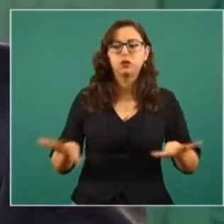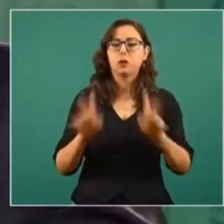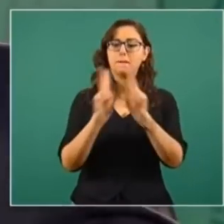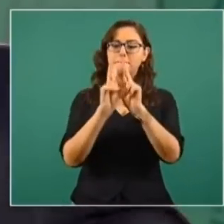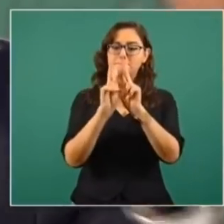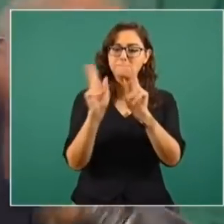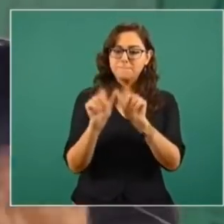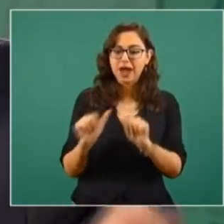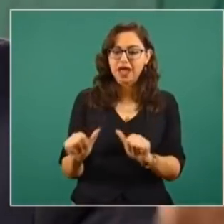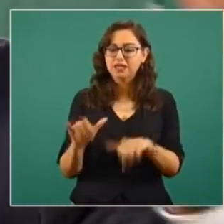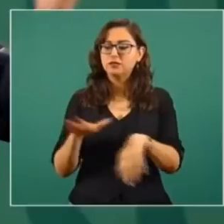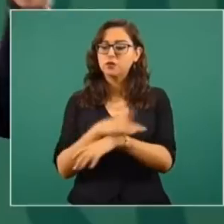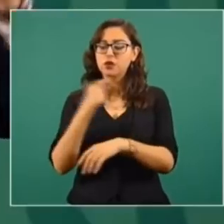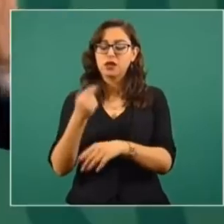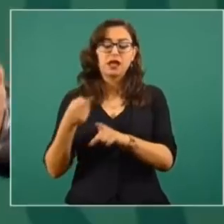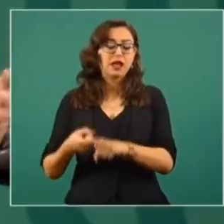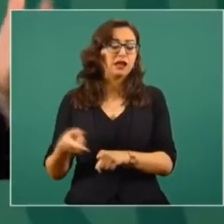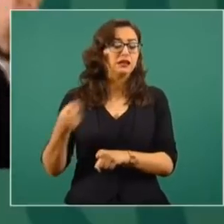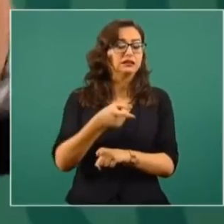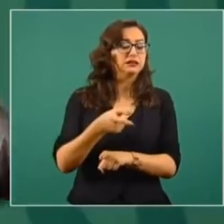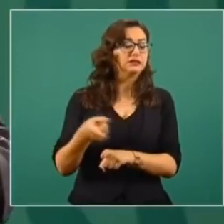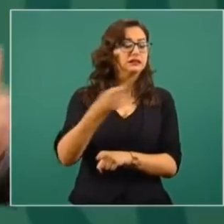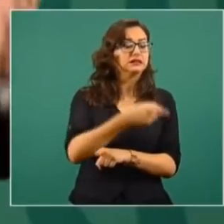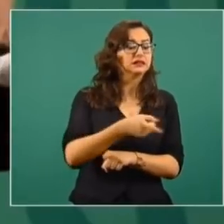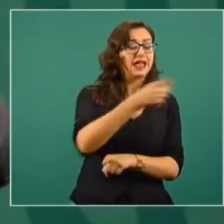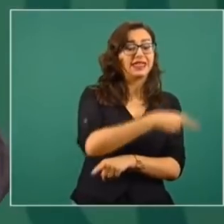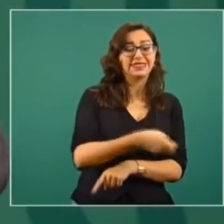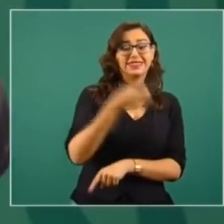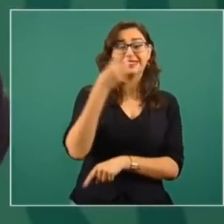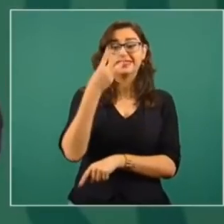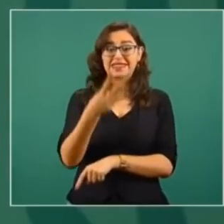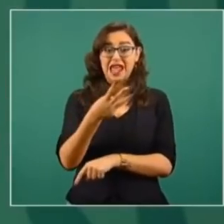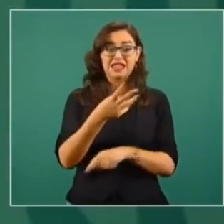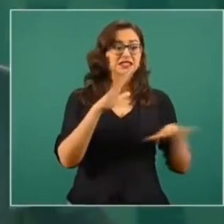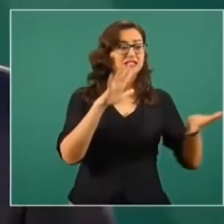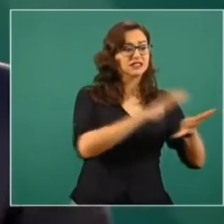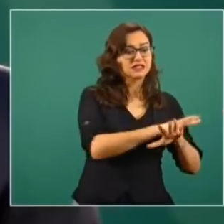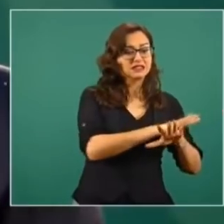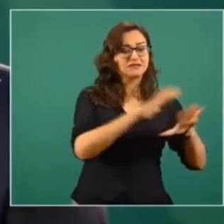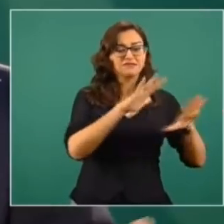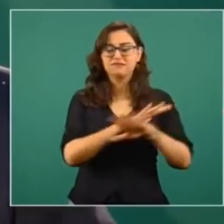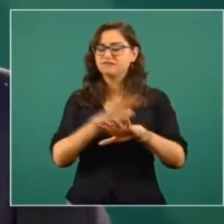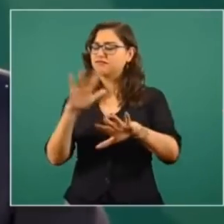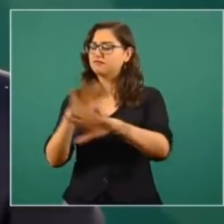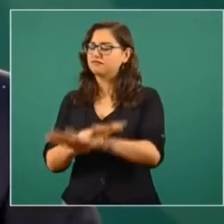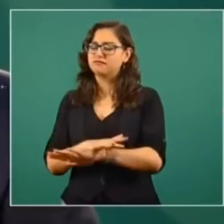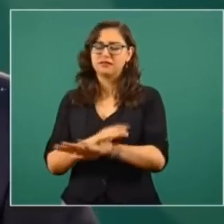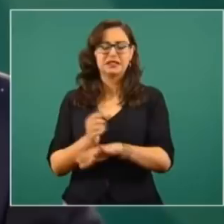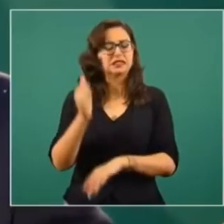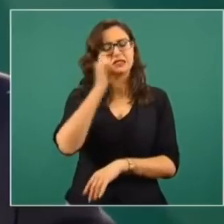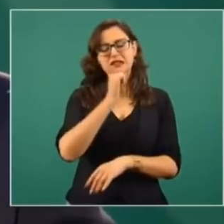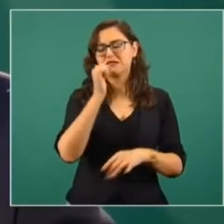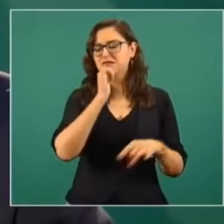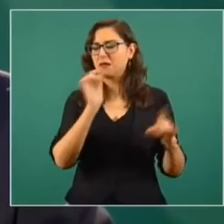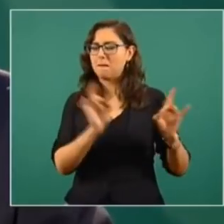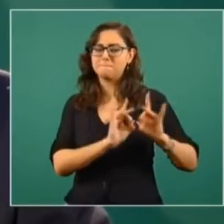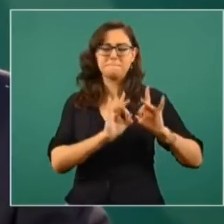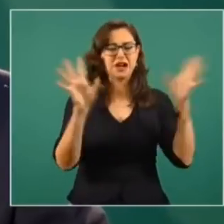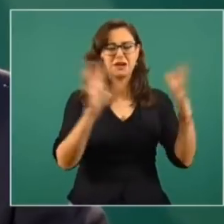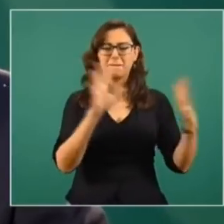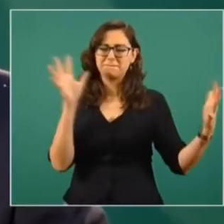porque las tres transformaciones que han habido en el país se han hecho por las circunstancias, con las armas.